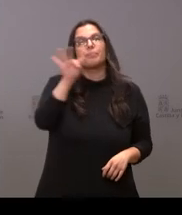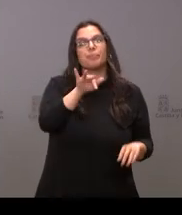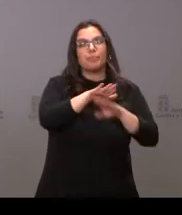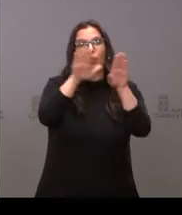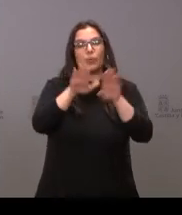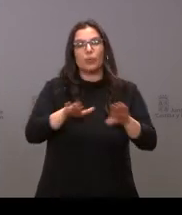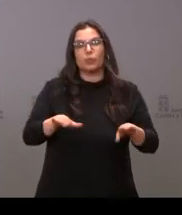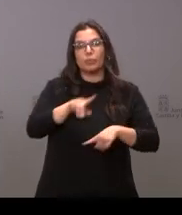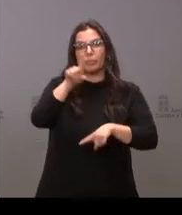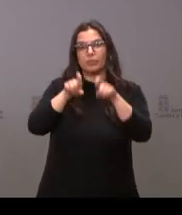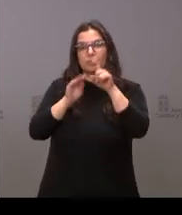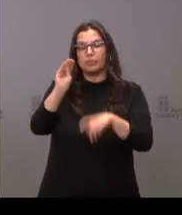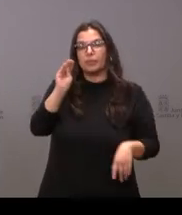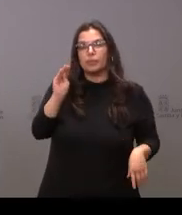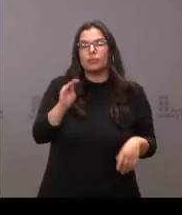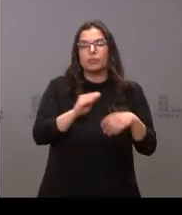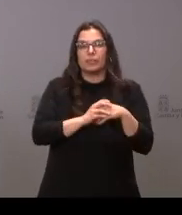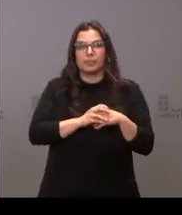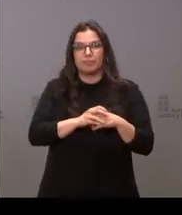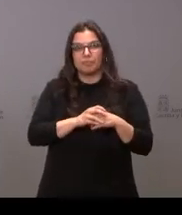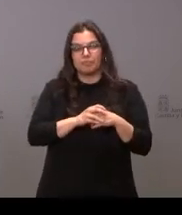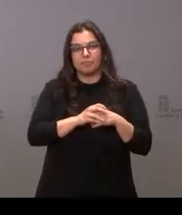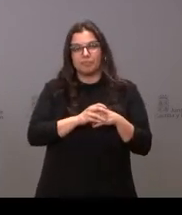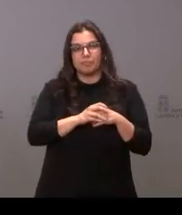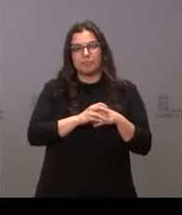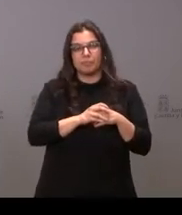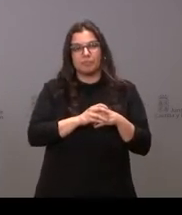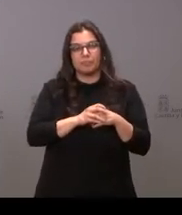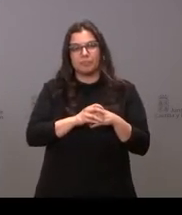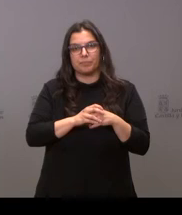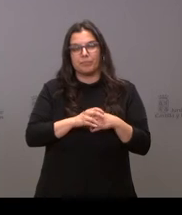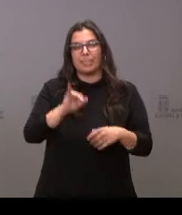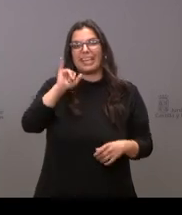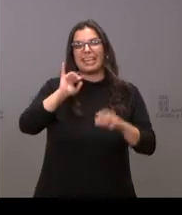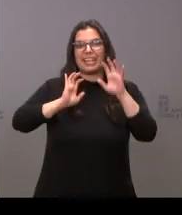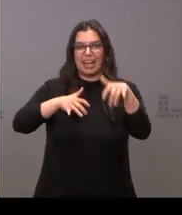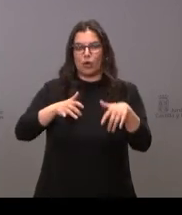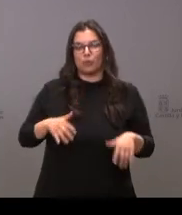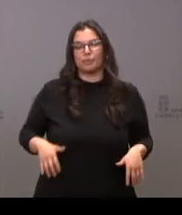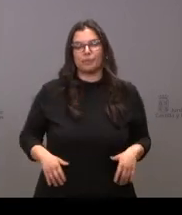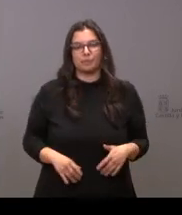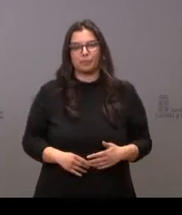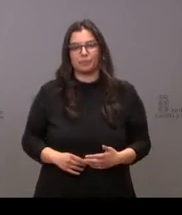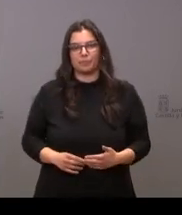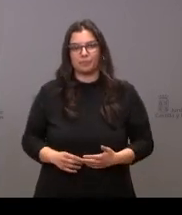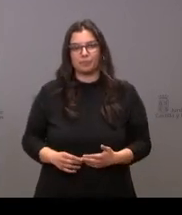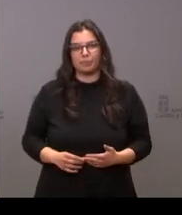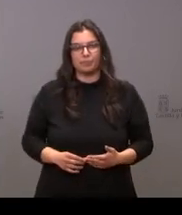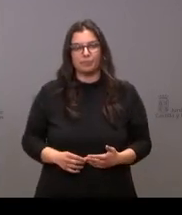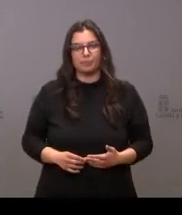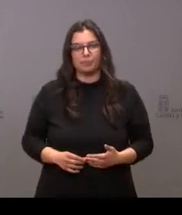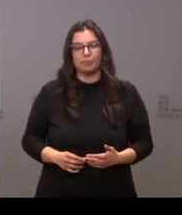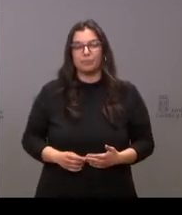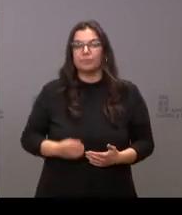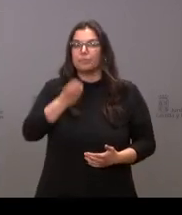intervención por hoy en este turno de preguntas de Elizabeth Alba en Ileón cuando quieras adelante Buenos